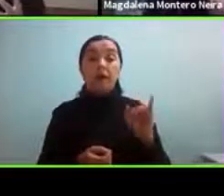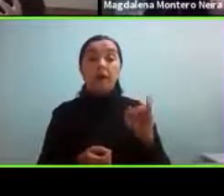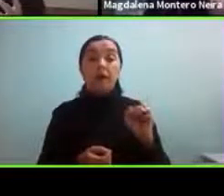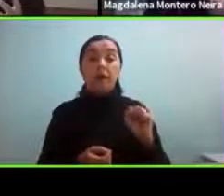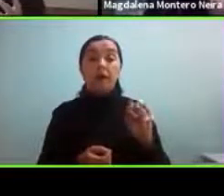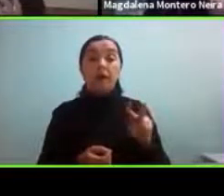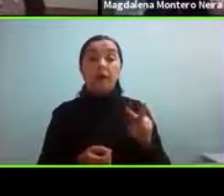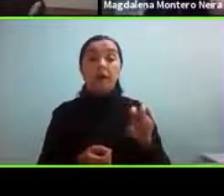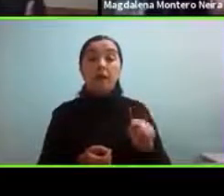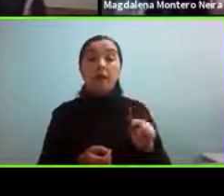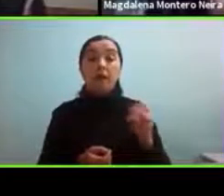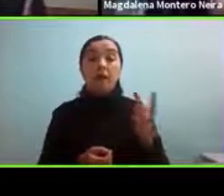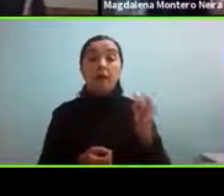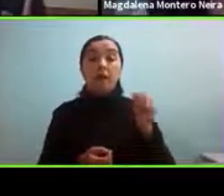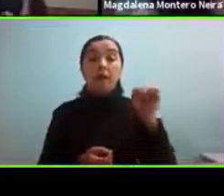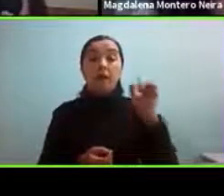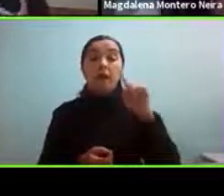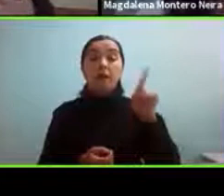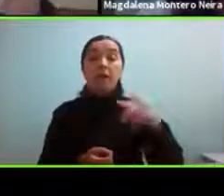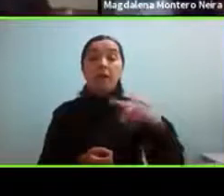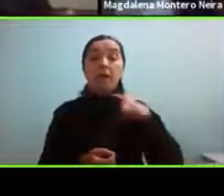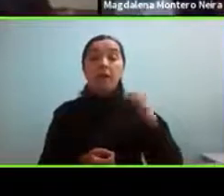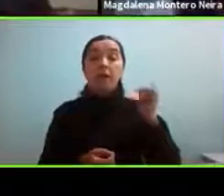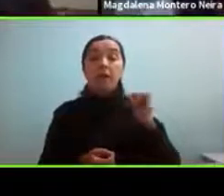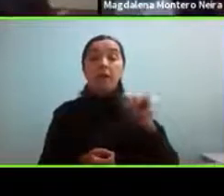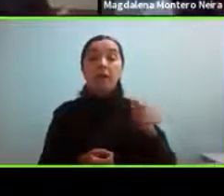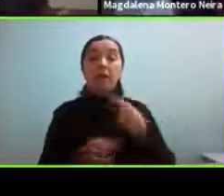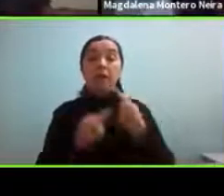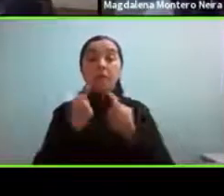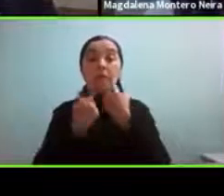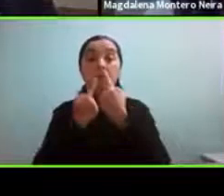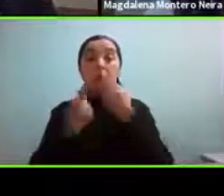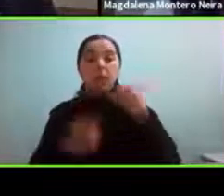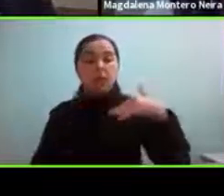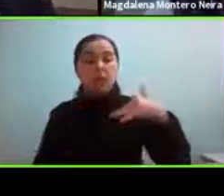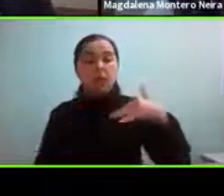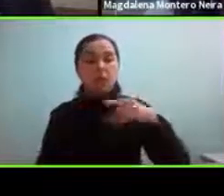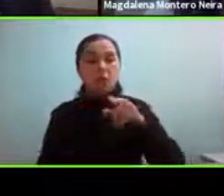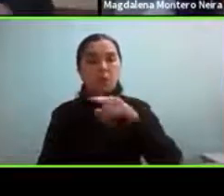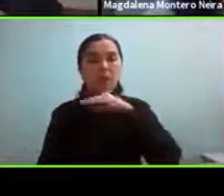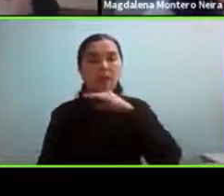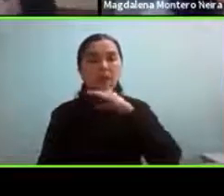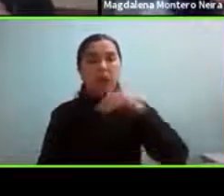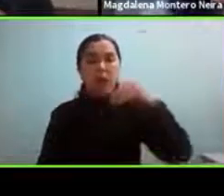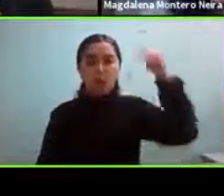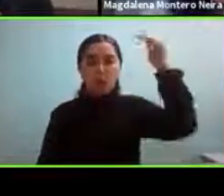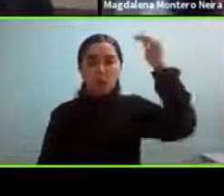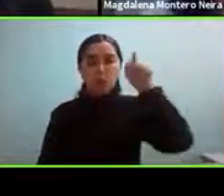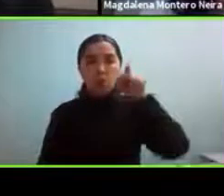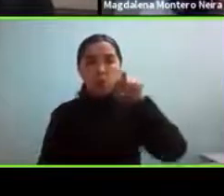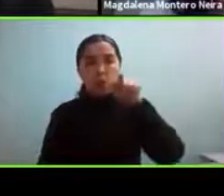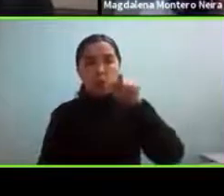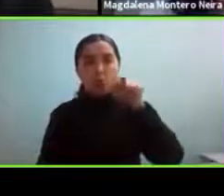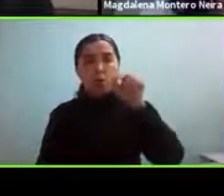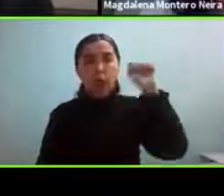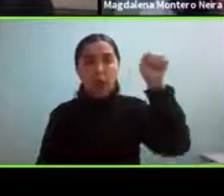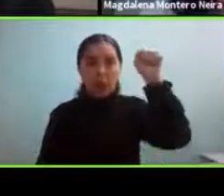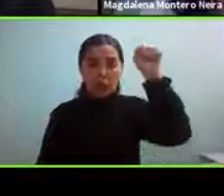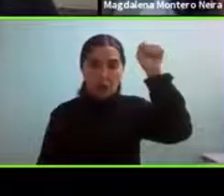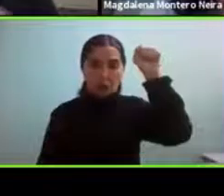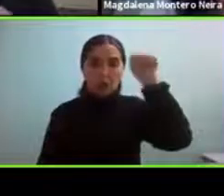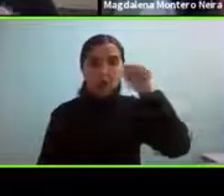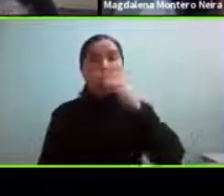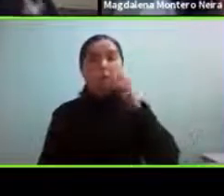o quiere saber si es que es importante revelar que un adulto es autista y esto se suma con una pregunta que hizo Pablo